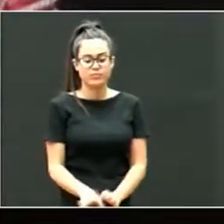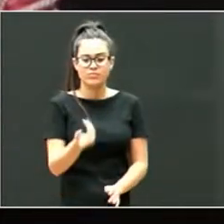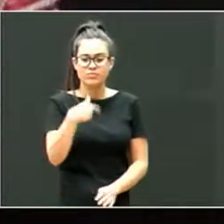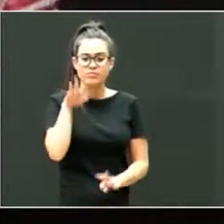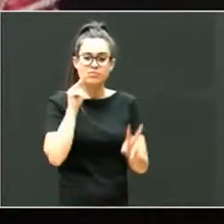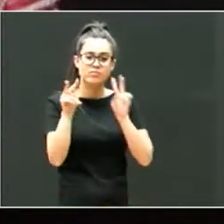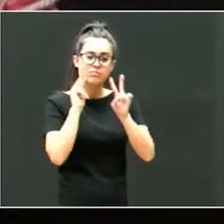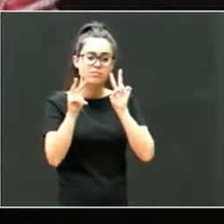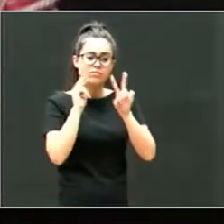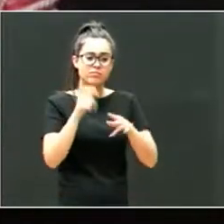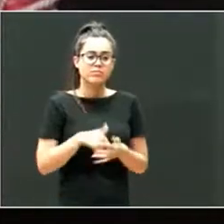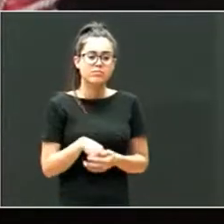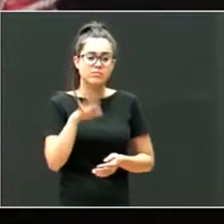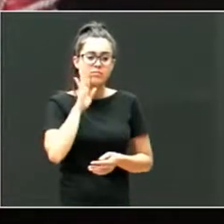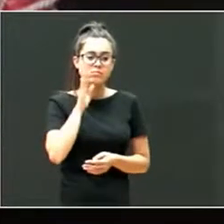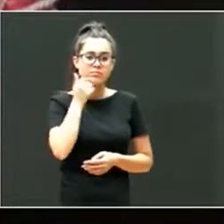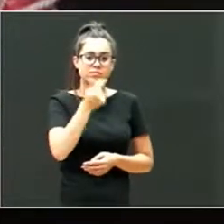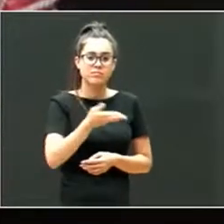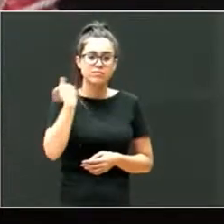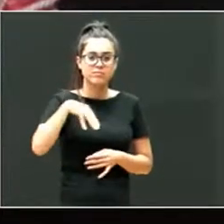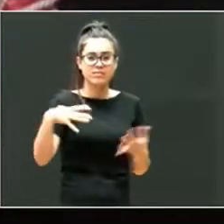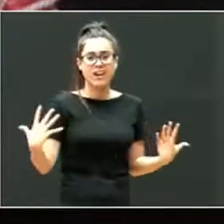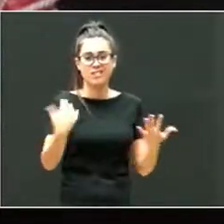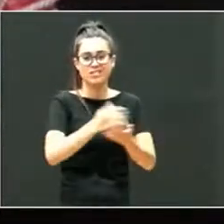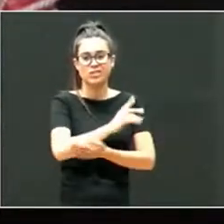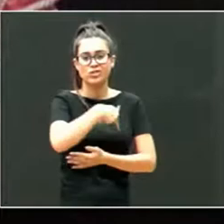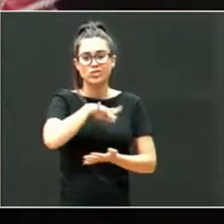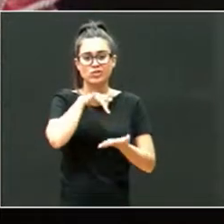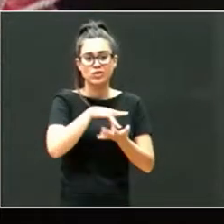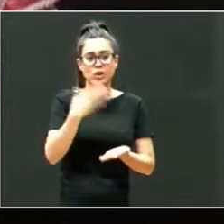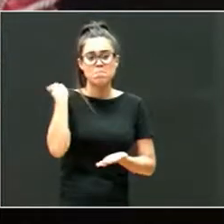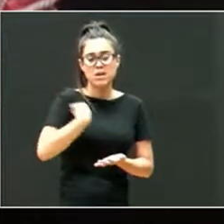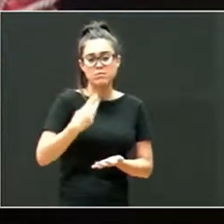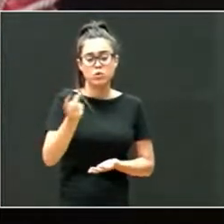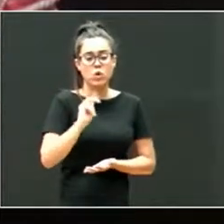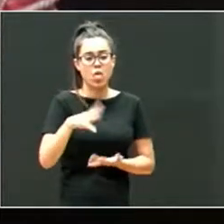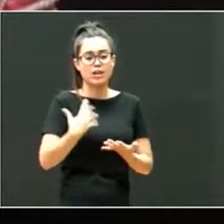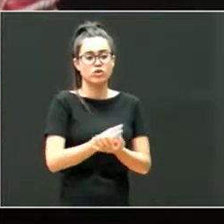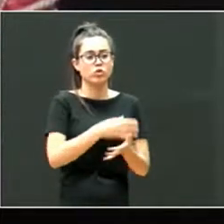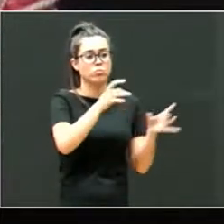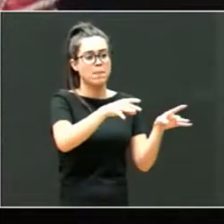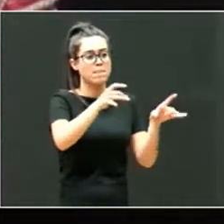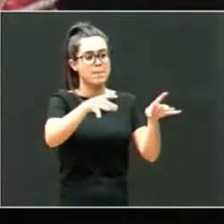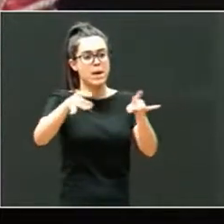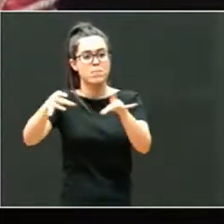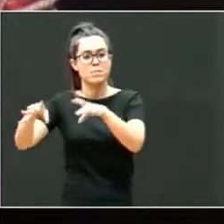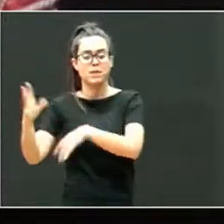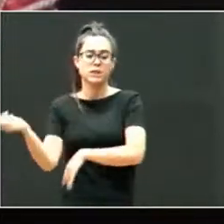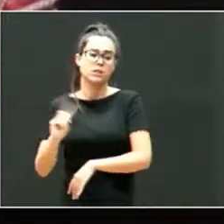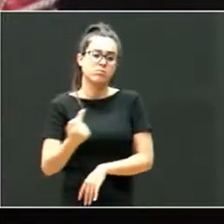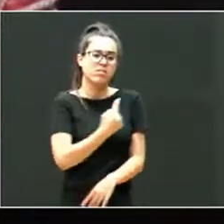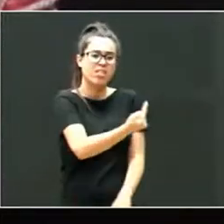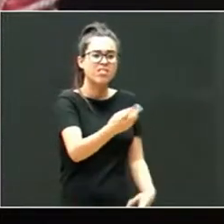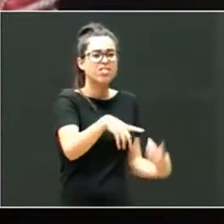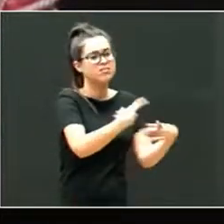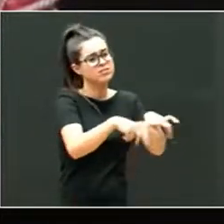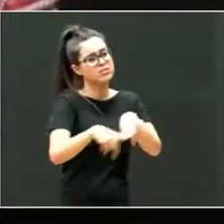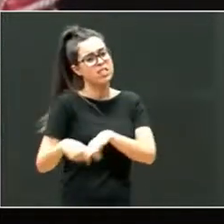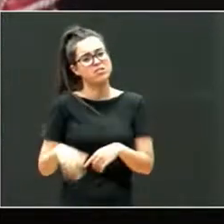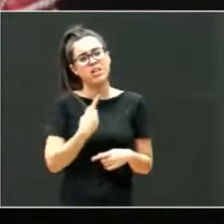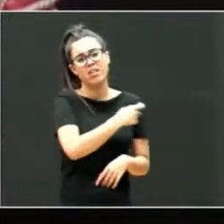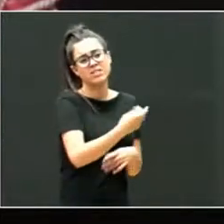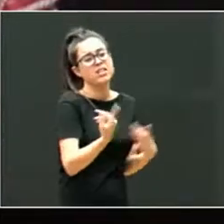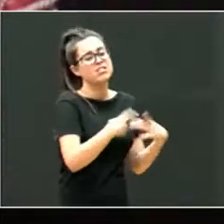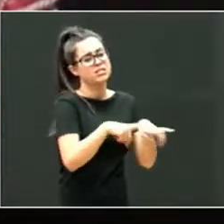lo que ya se ha dicho, que no a todos les pasa lo mismo ni les pasa de la misma manera. De la misma forma también que vemos que no todos los profesionales,